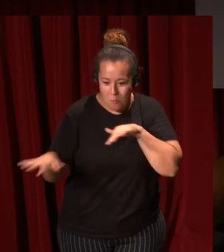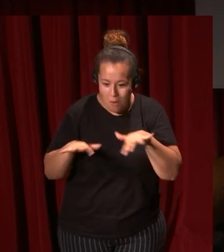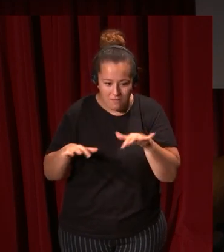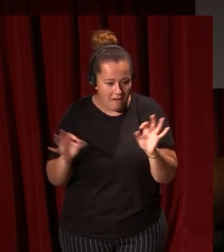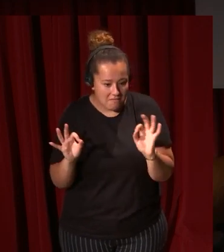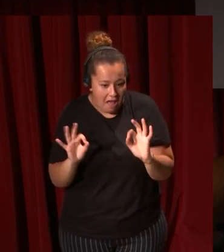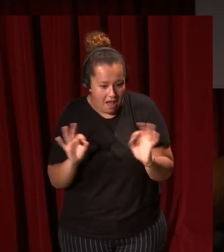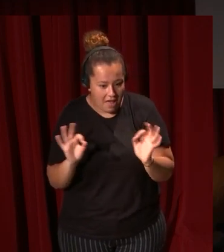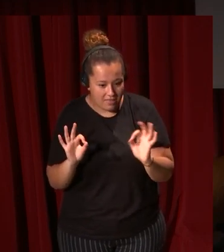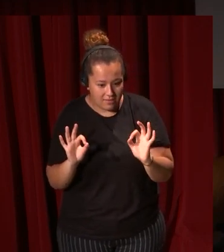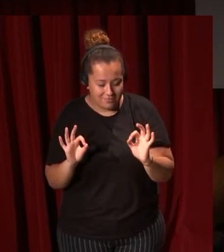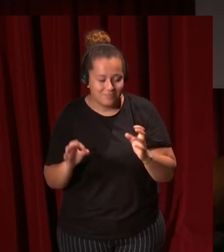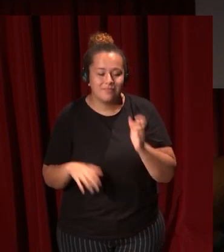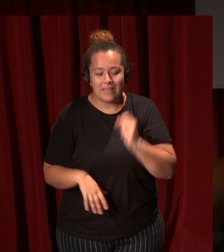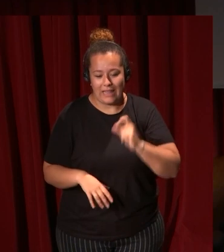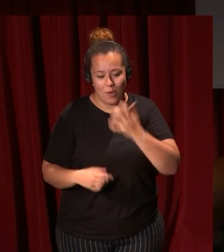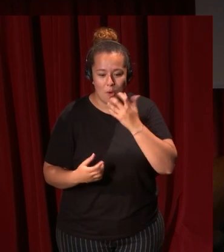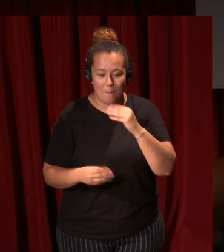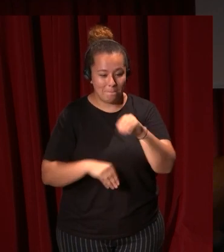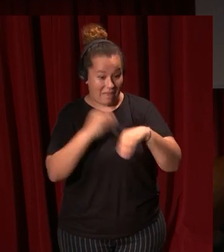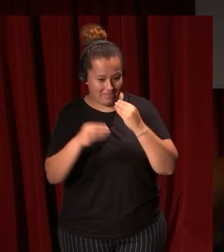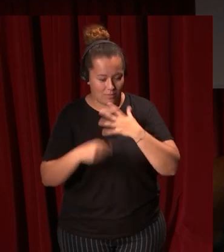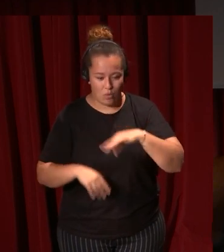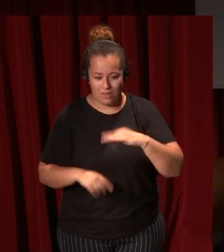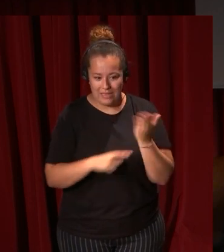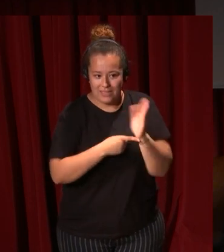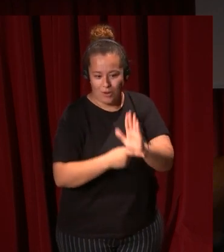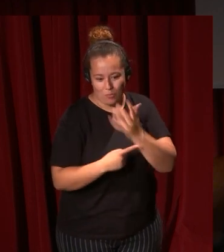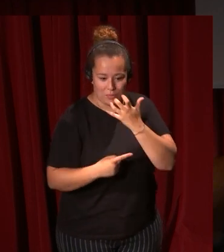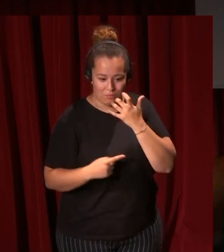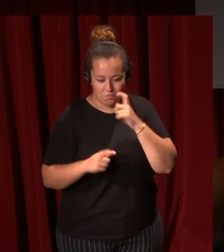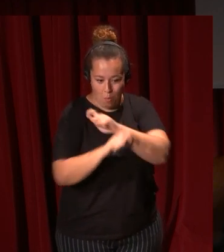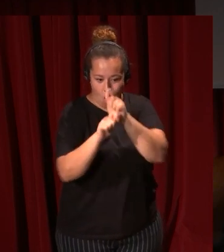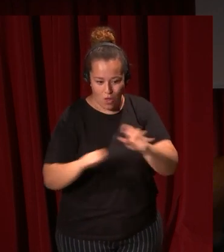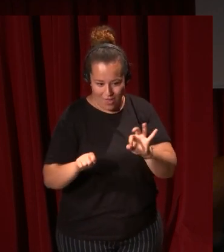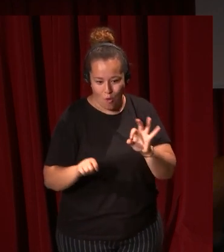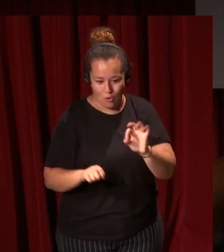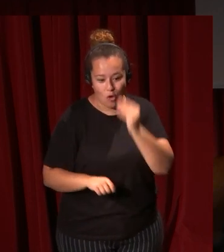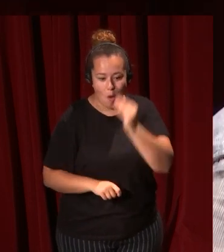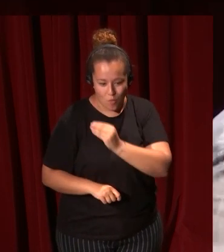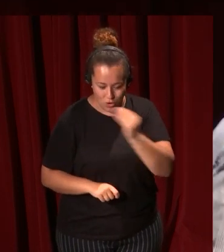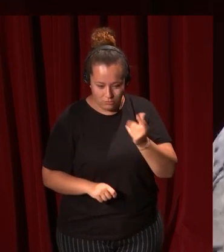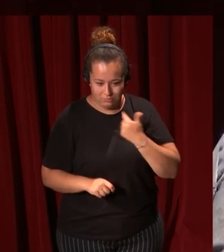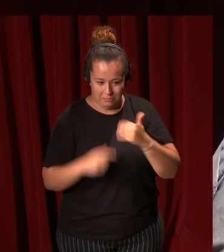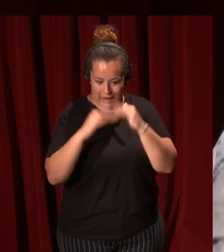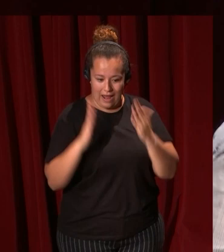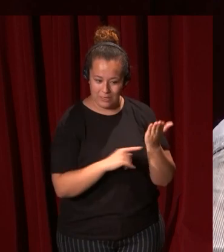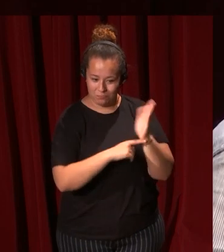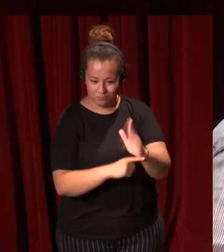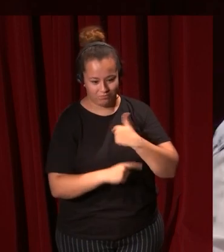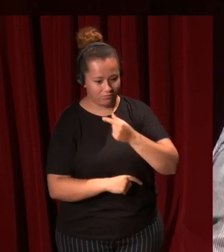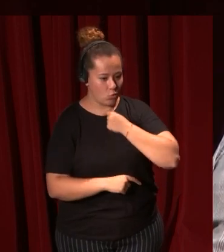a menudo son como banquetes como lo que uno enseñaría en una boda o en una comunión uno hace alarde de lo que tiene en casa de su gusto de su dinero